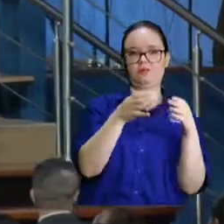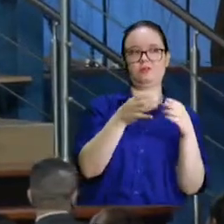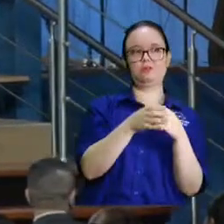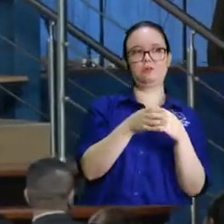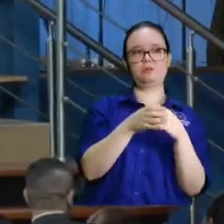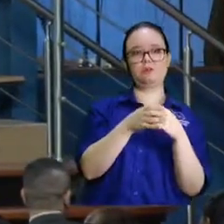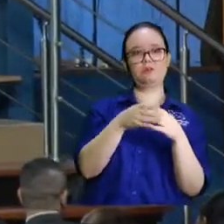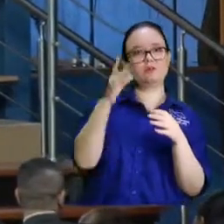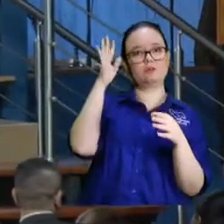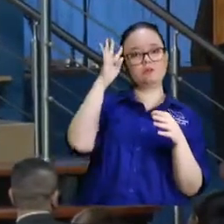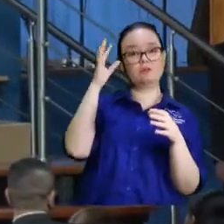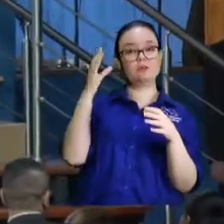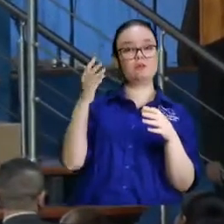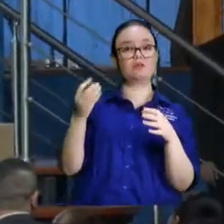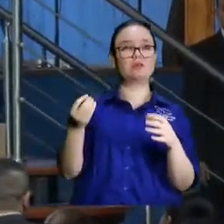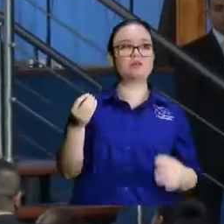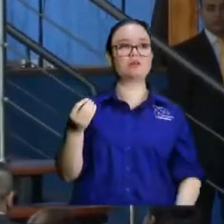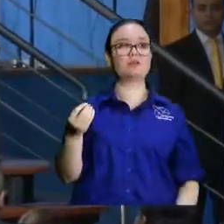porque como David